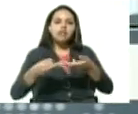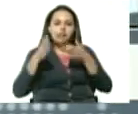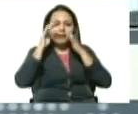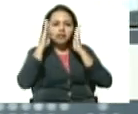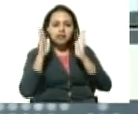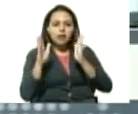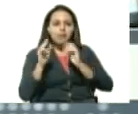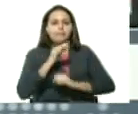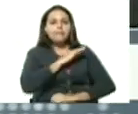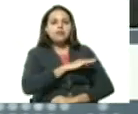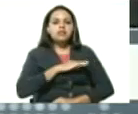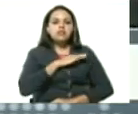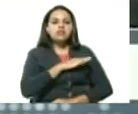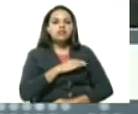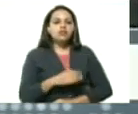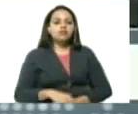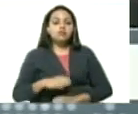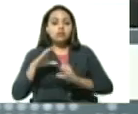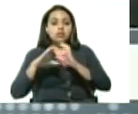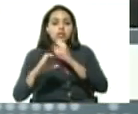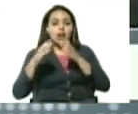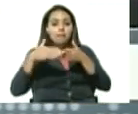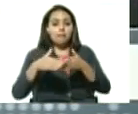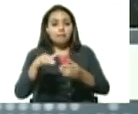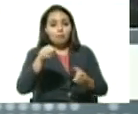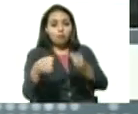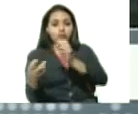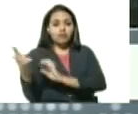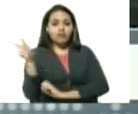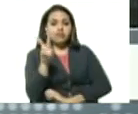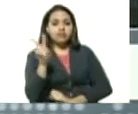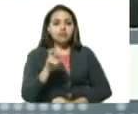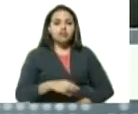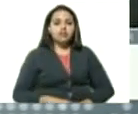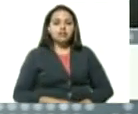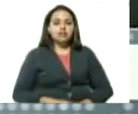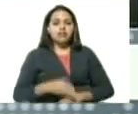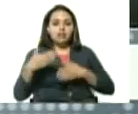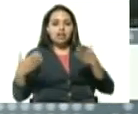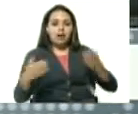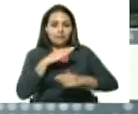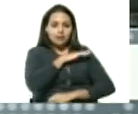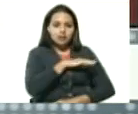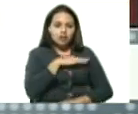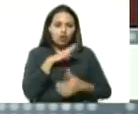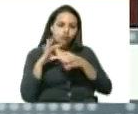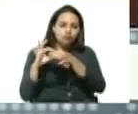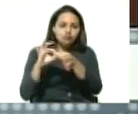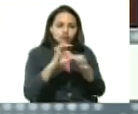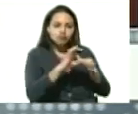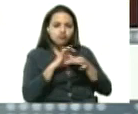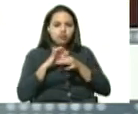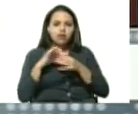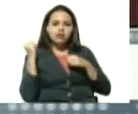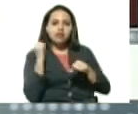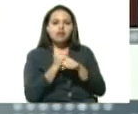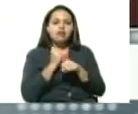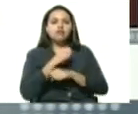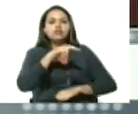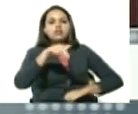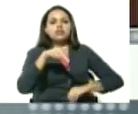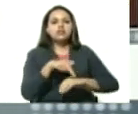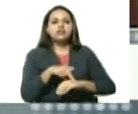la gran misión transporte Venezuela como gran misión que es pendiente de articular el trabajo nacional